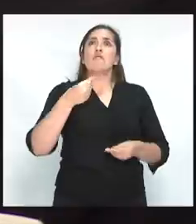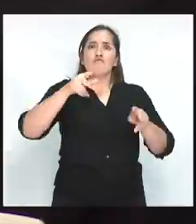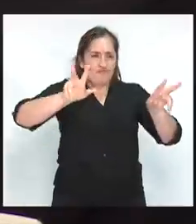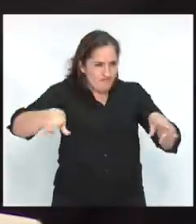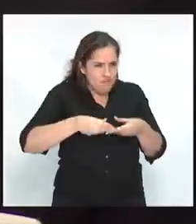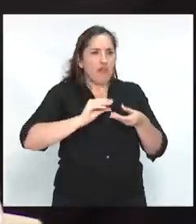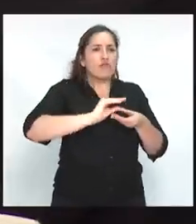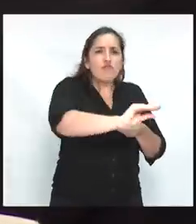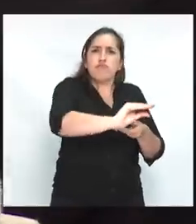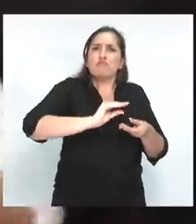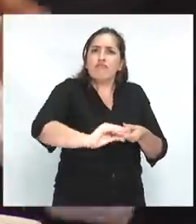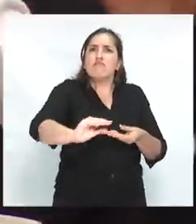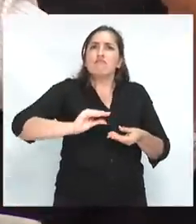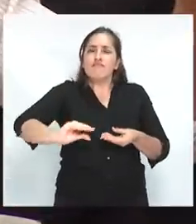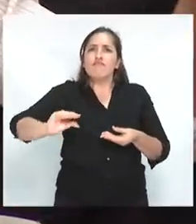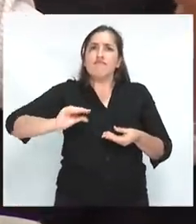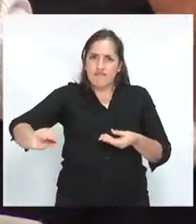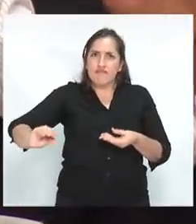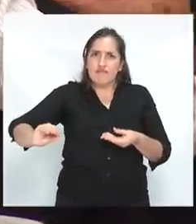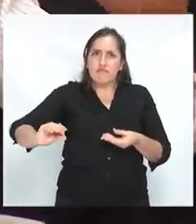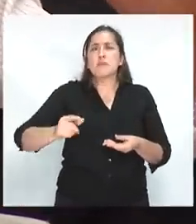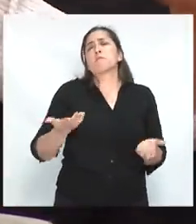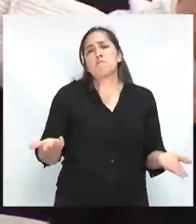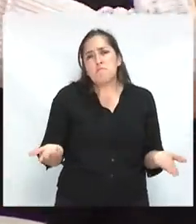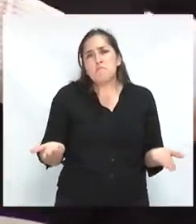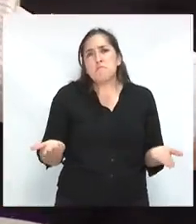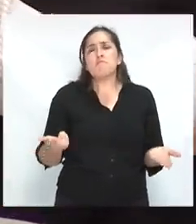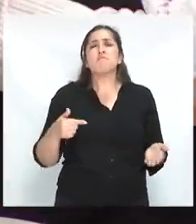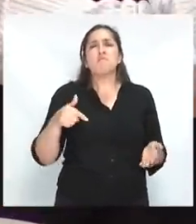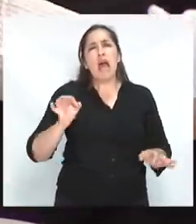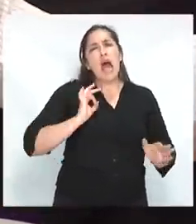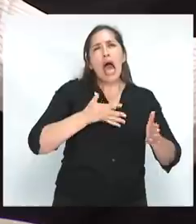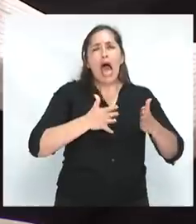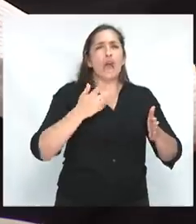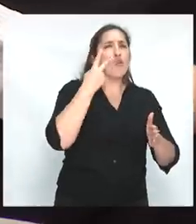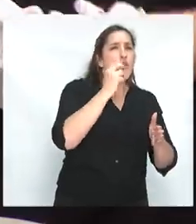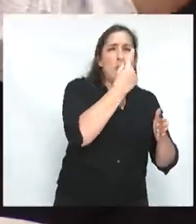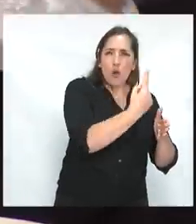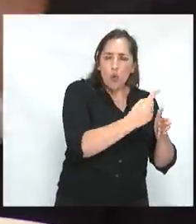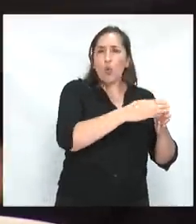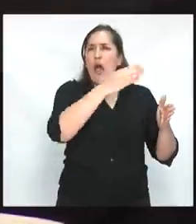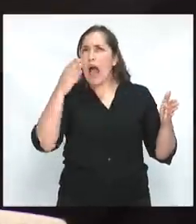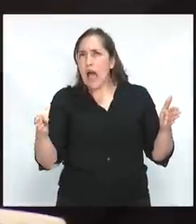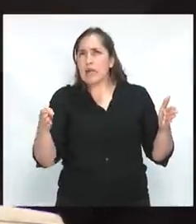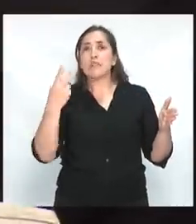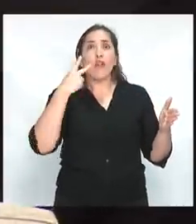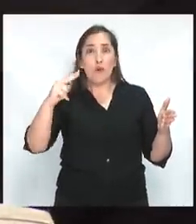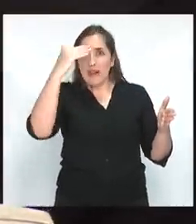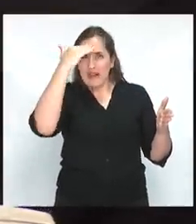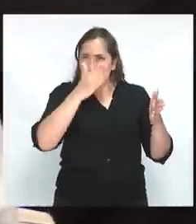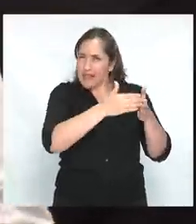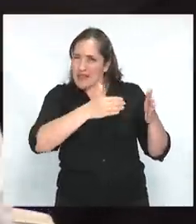Latina en los últimos, no los últimos, entre los años 2001, 2002 hasta el año 2015,